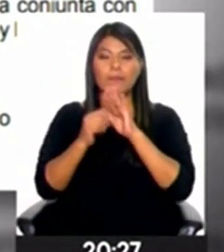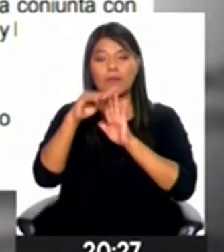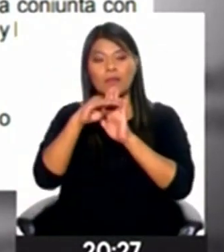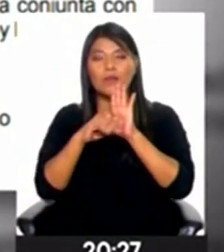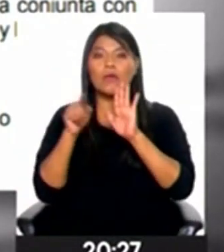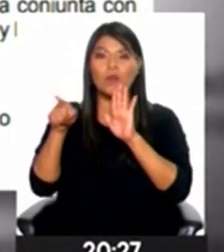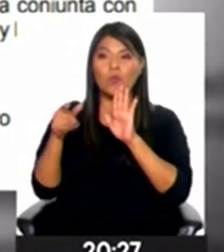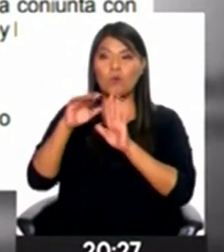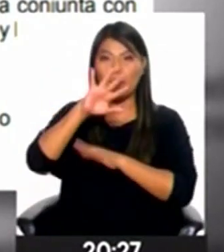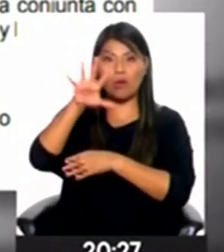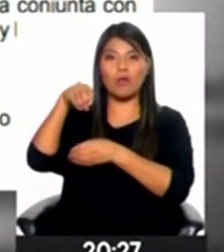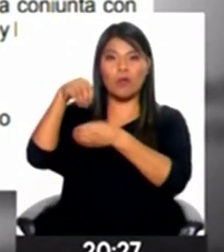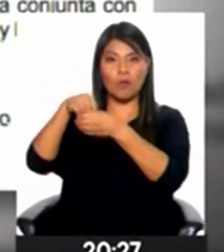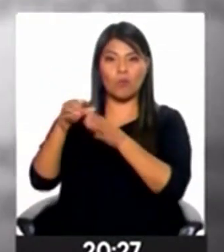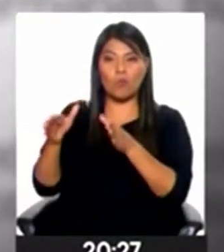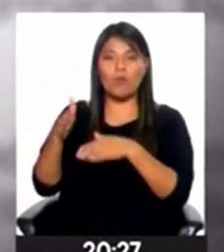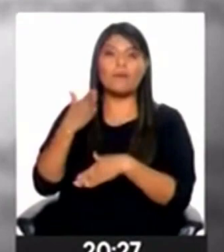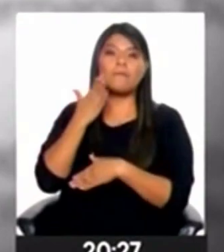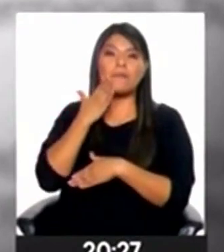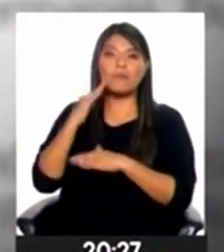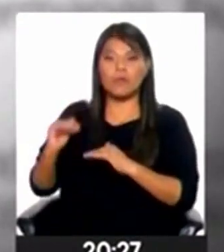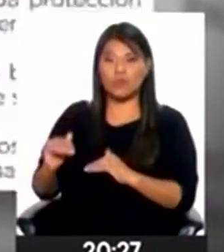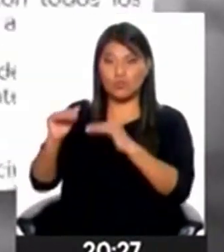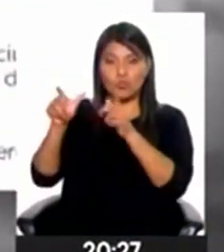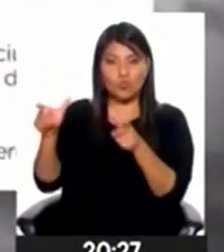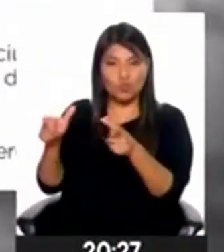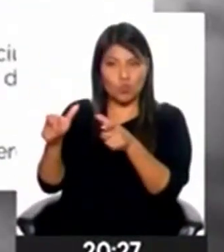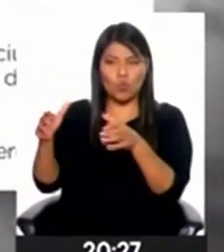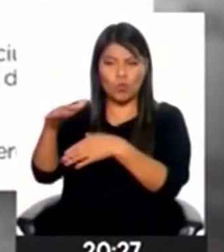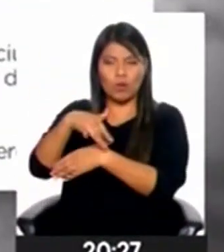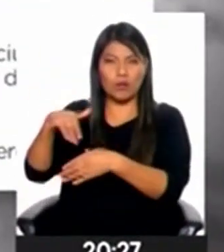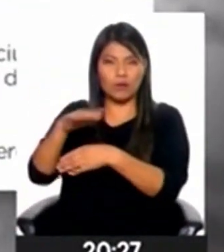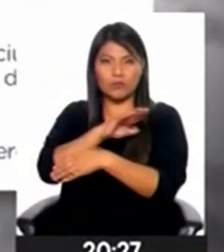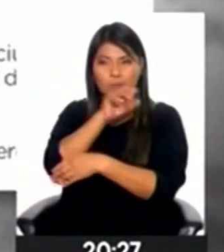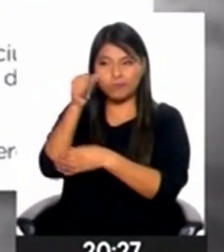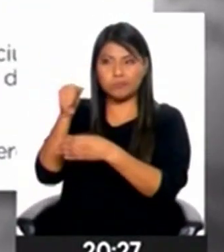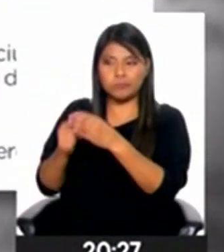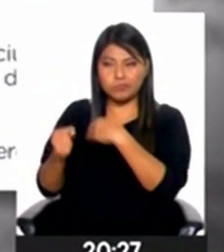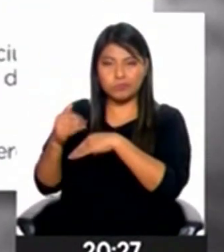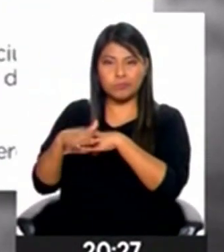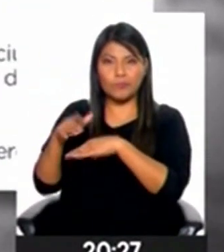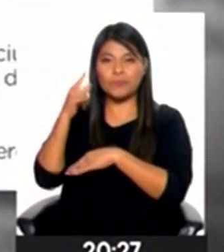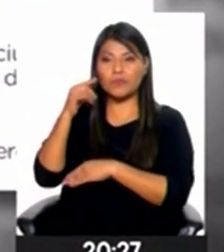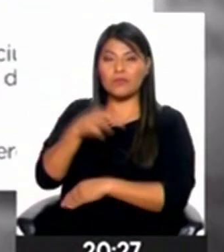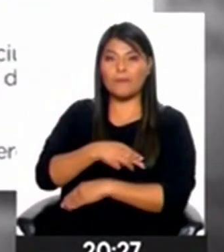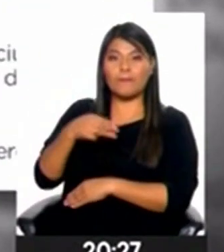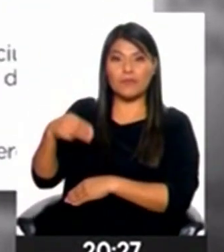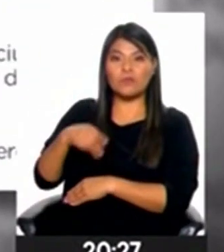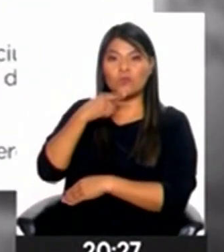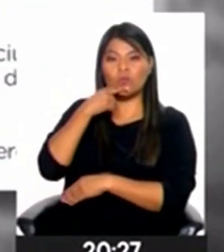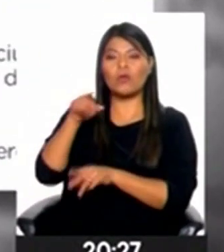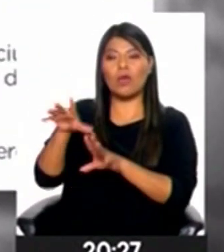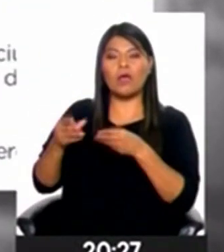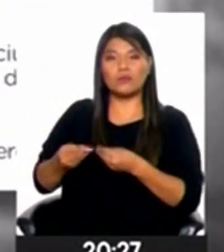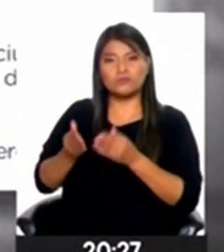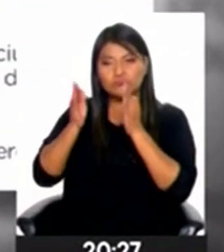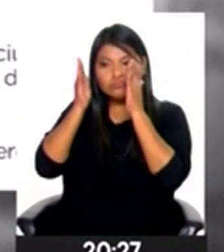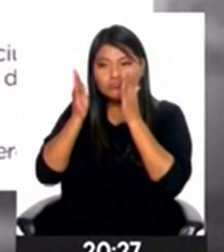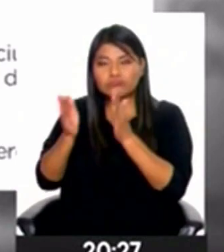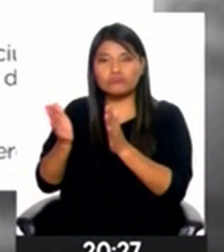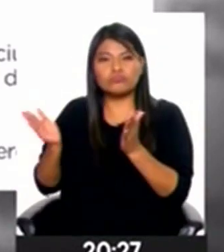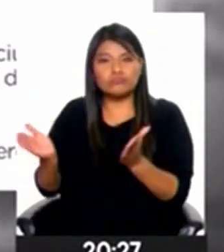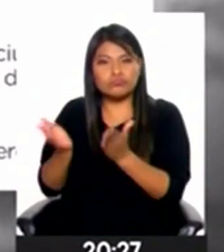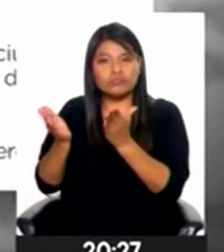el Instituto Nacional Materno Perinatal de Lima. Por su parte, el Ministerio de la Mujer y Poblaciones Vulnerables garantizó una atención